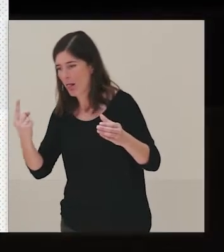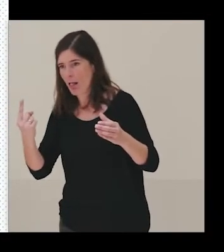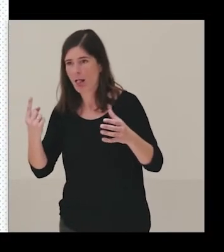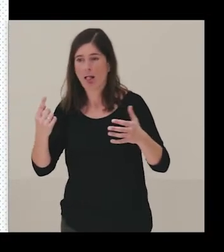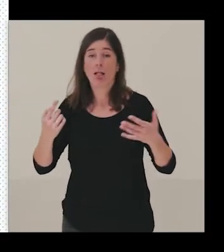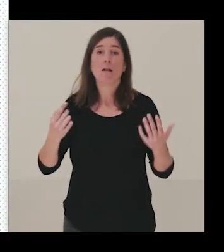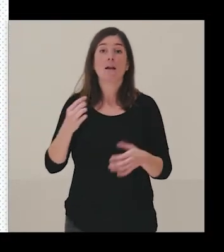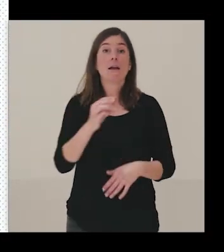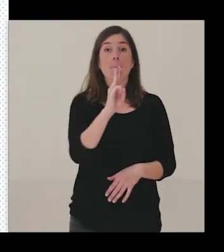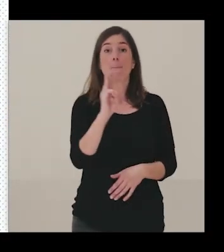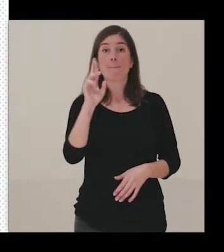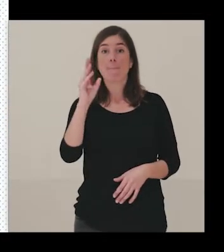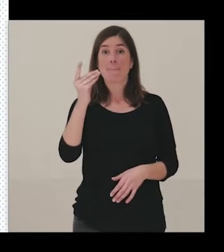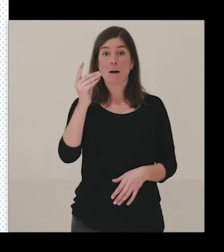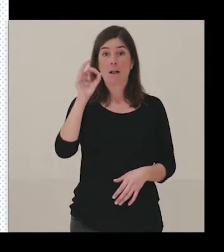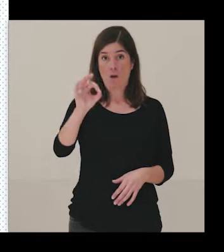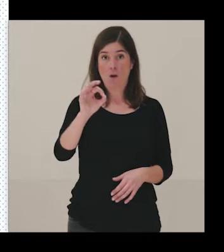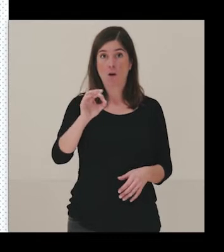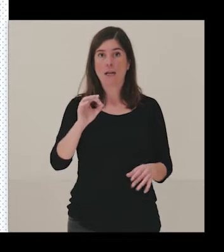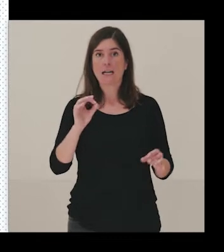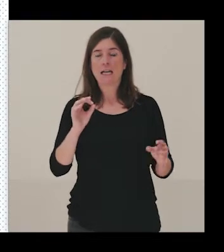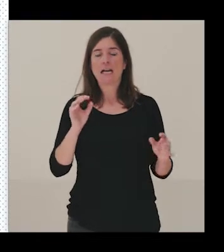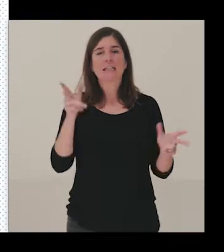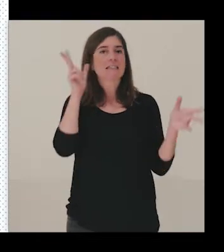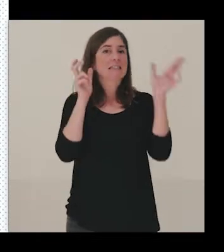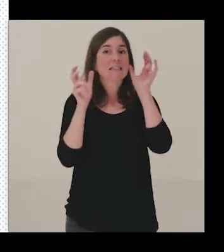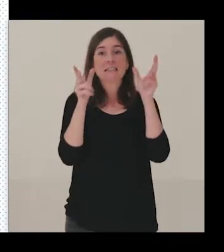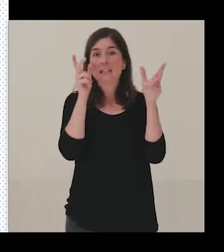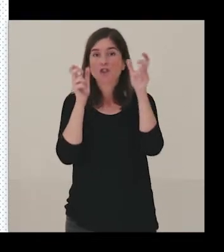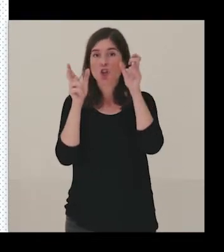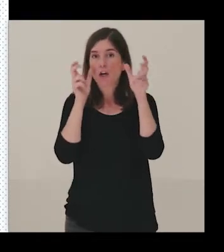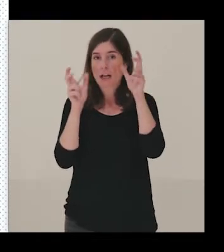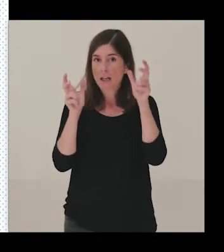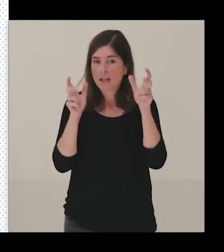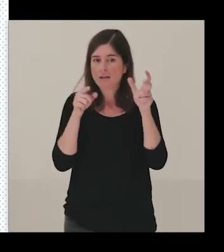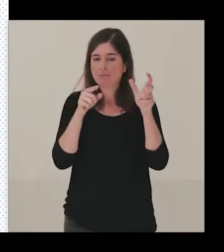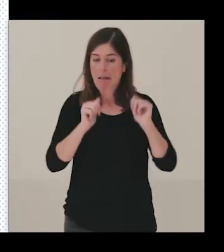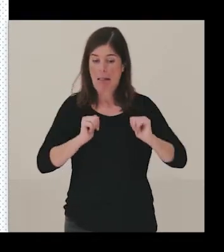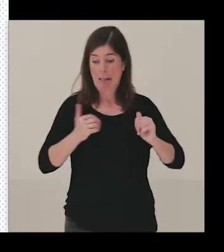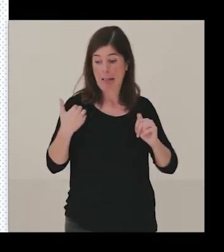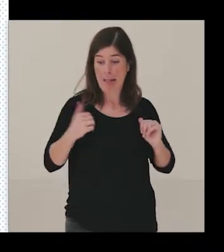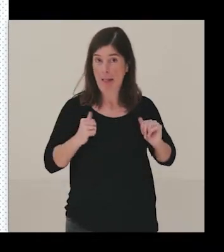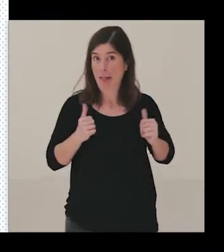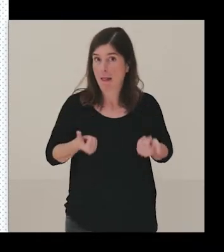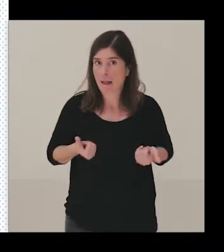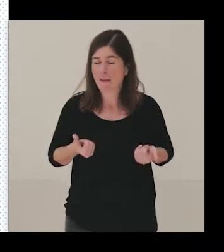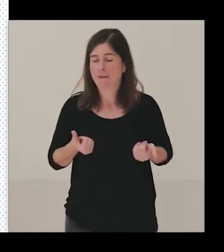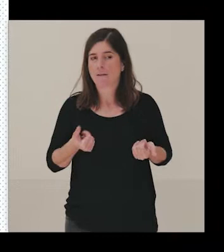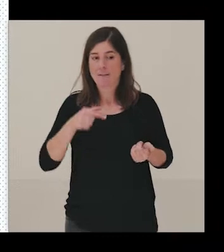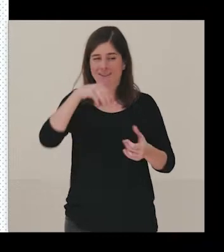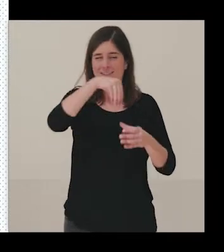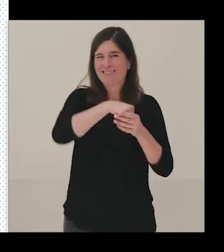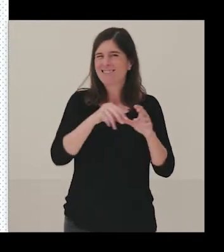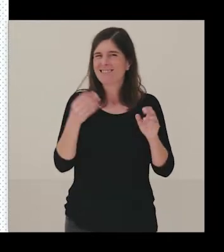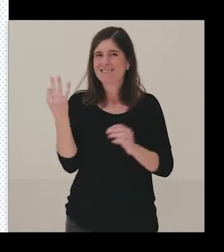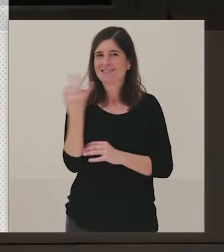Y Prado Sensorial es un lugar, como os decía, que estamos ahora empezando a dar forma en el que vamos